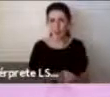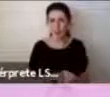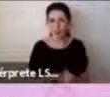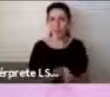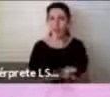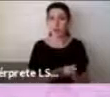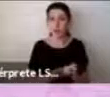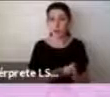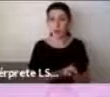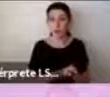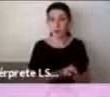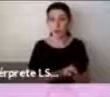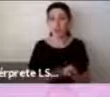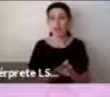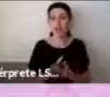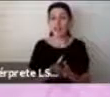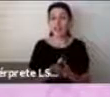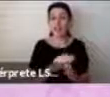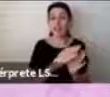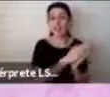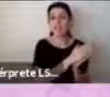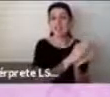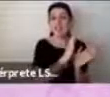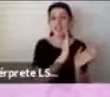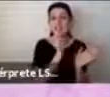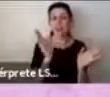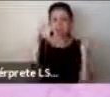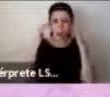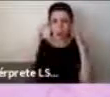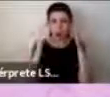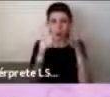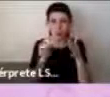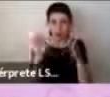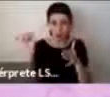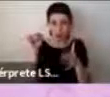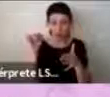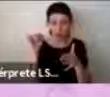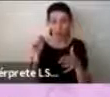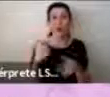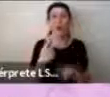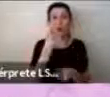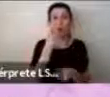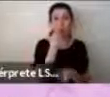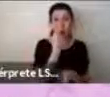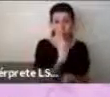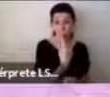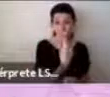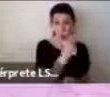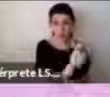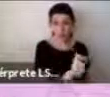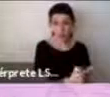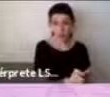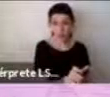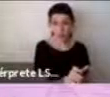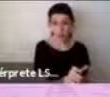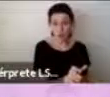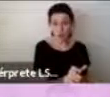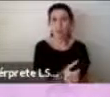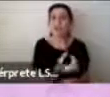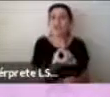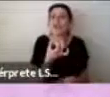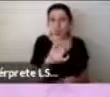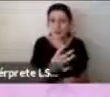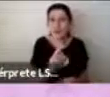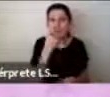conoces a una persona con trastorno del aspecto autista, conoces precisamente solo a una persona.